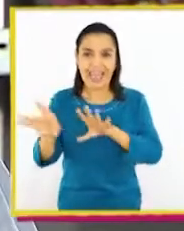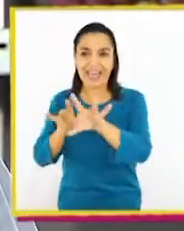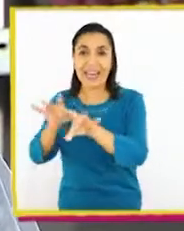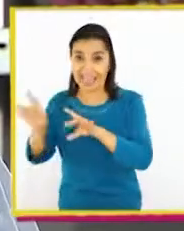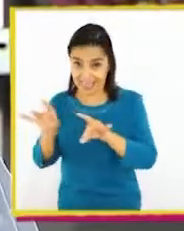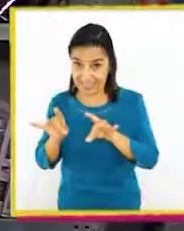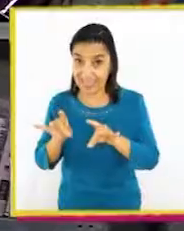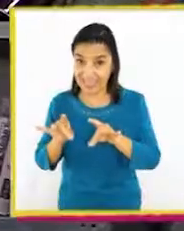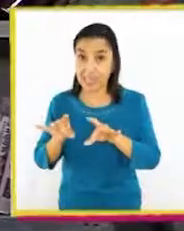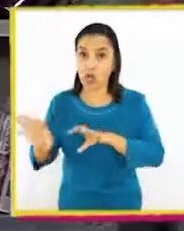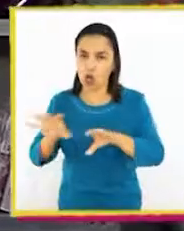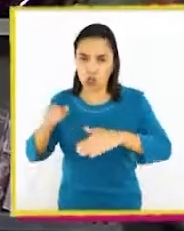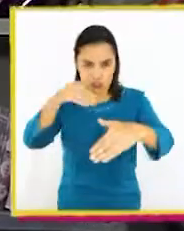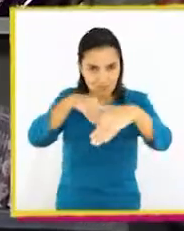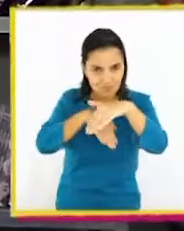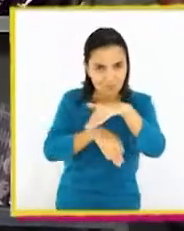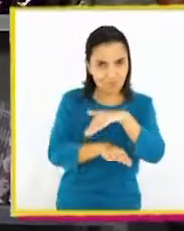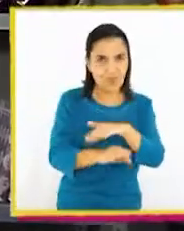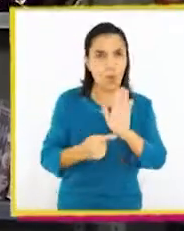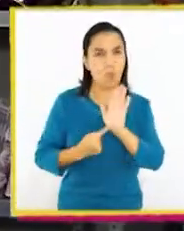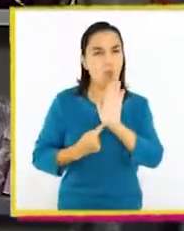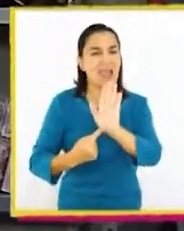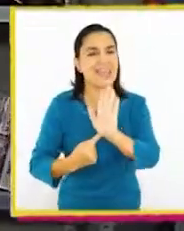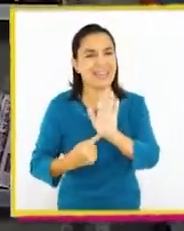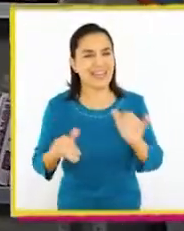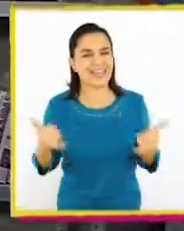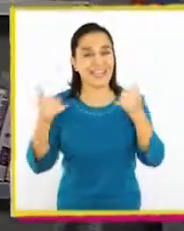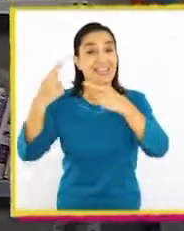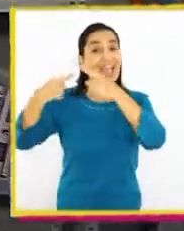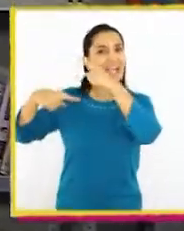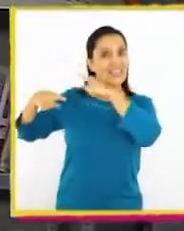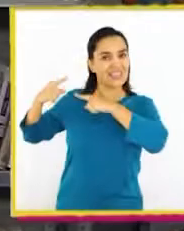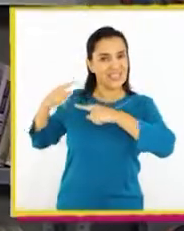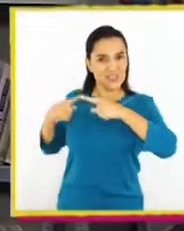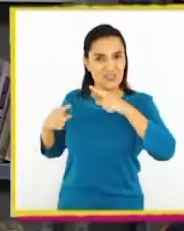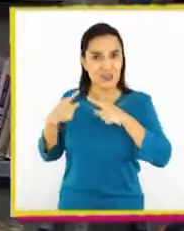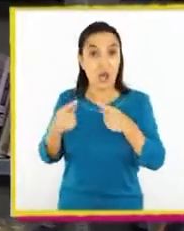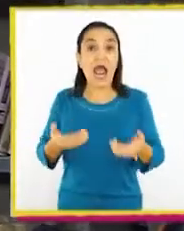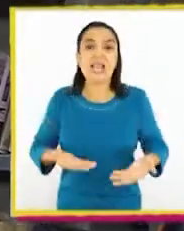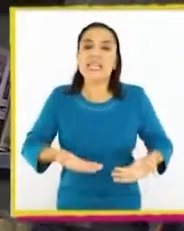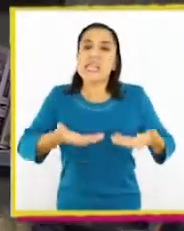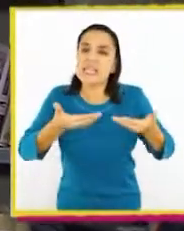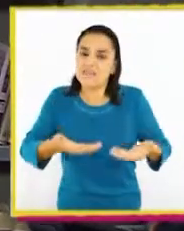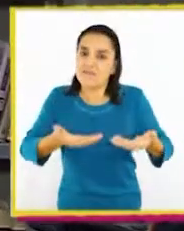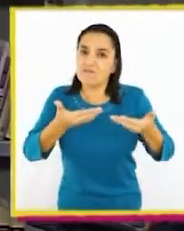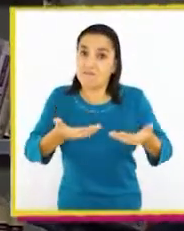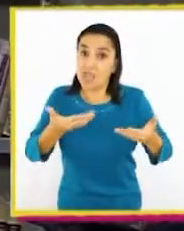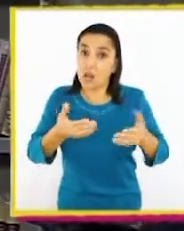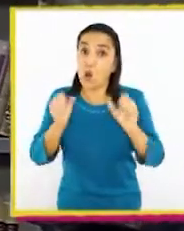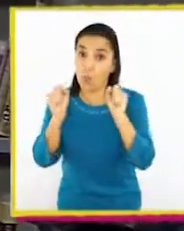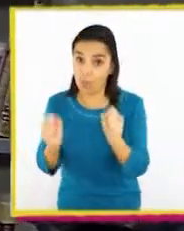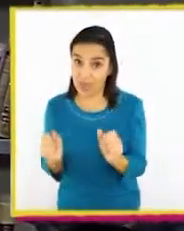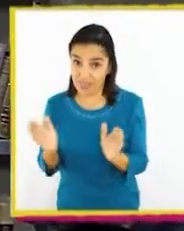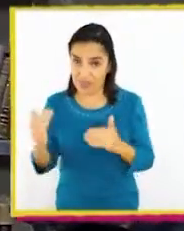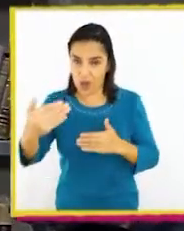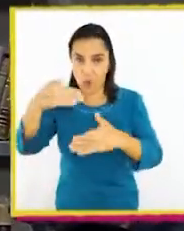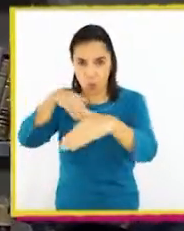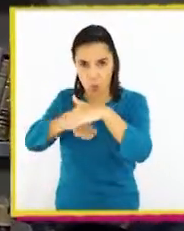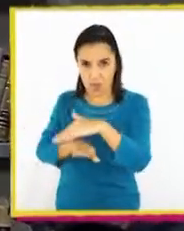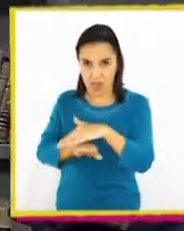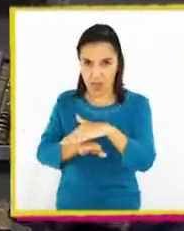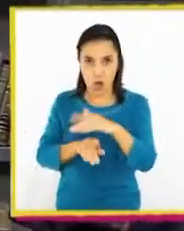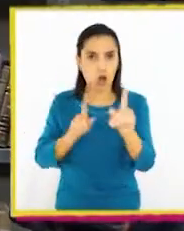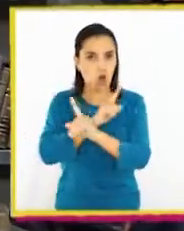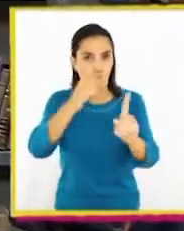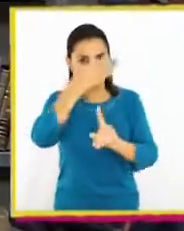bien sus objetos. Que cuenten entretenidas historias. Que sean livianos. Y que quepan en su cápsula. Y no